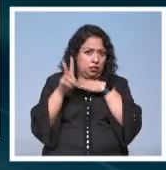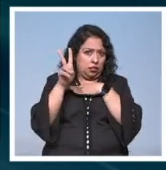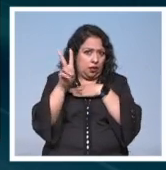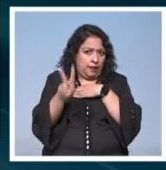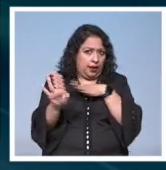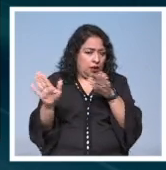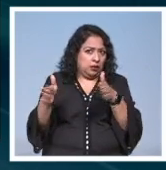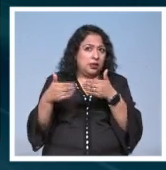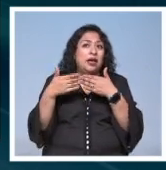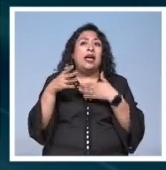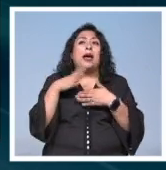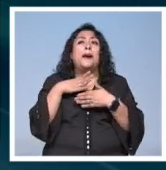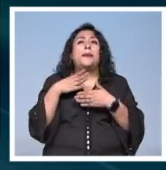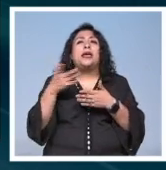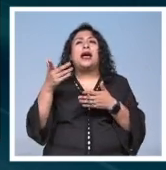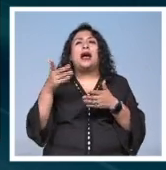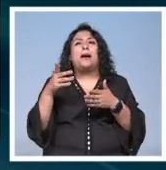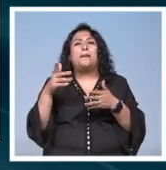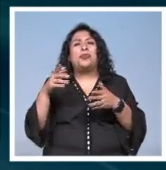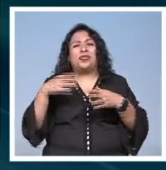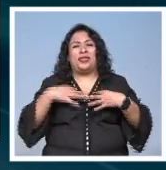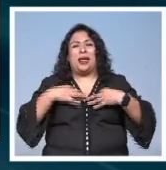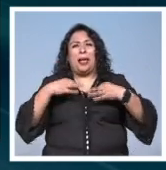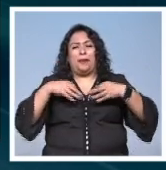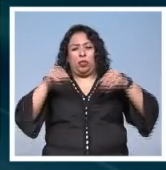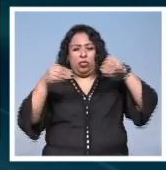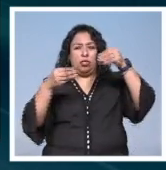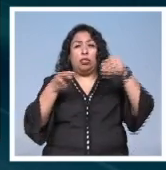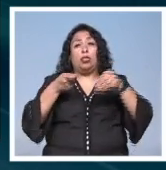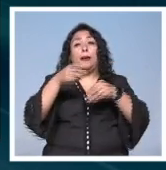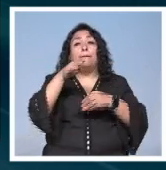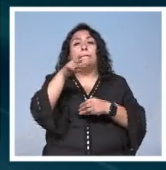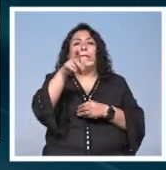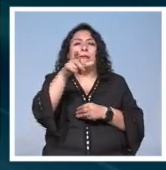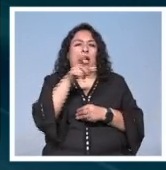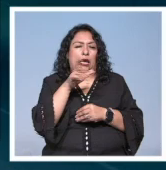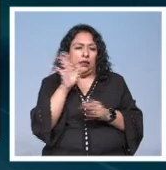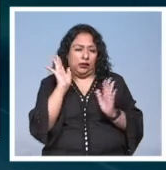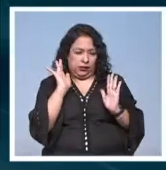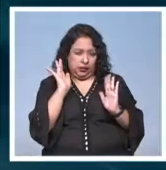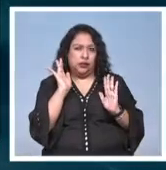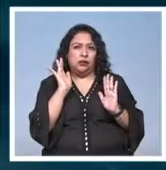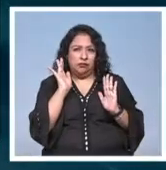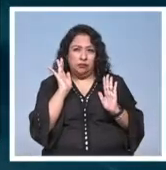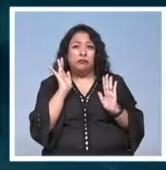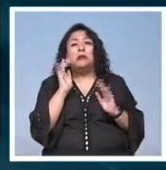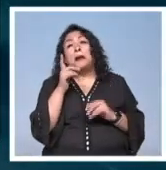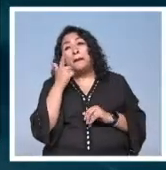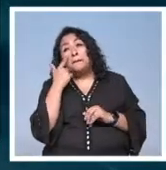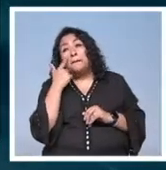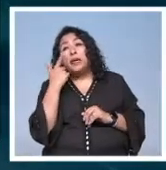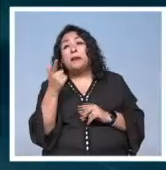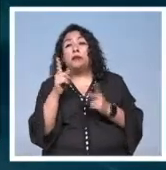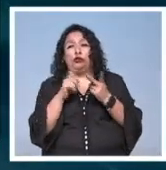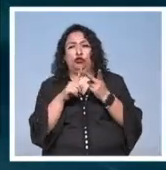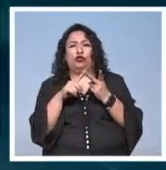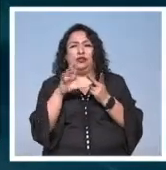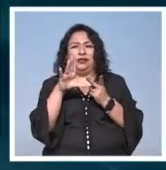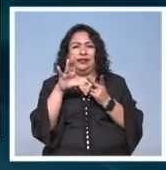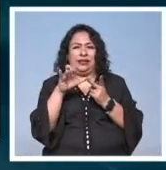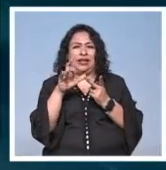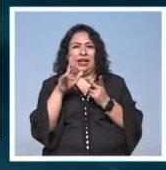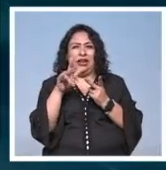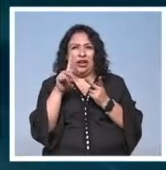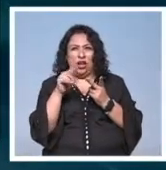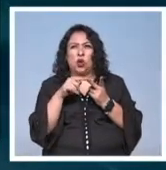tenía un pequeño muñequito de trapo al que llamaba Max maximiliano entonces veremos a una carlota